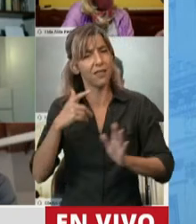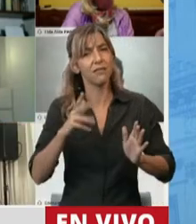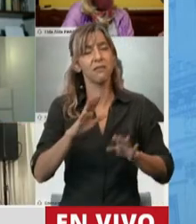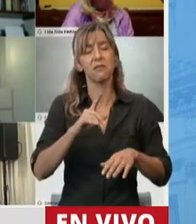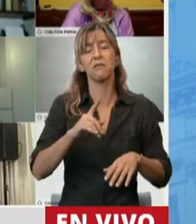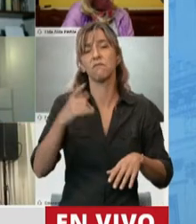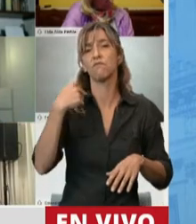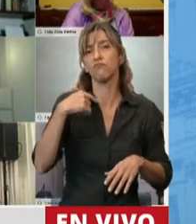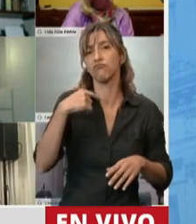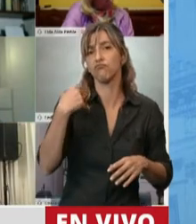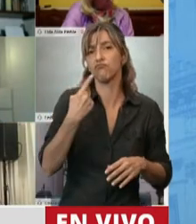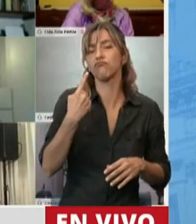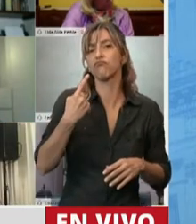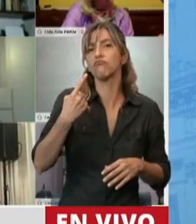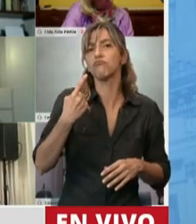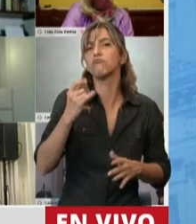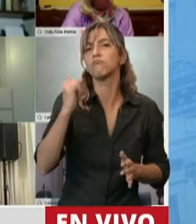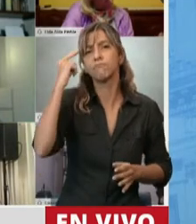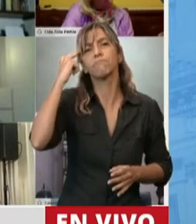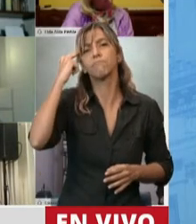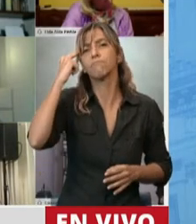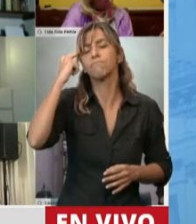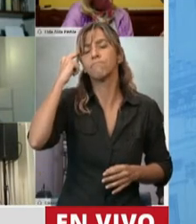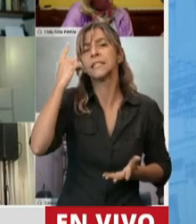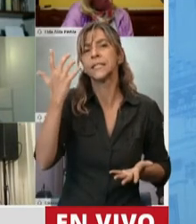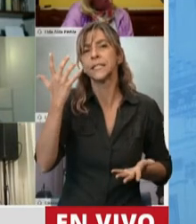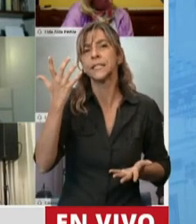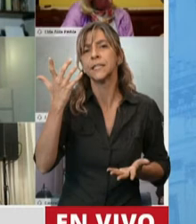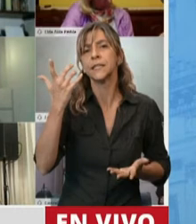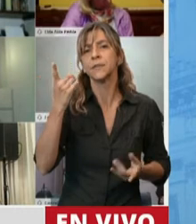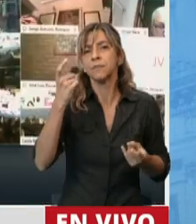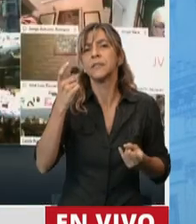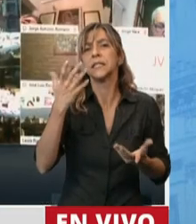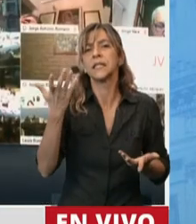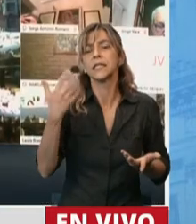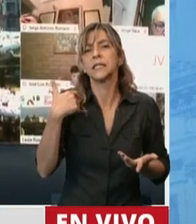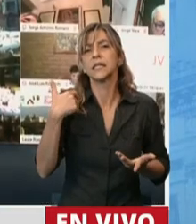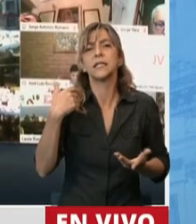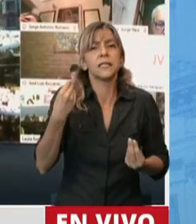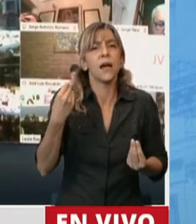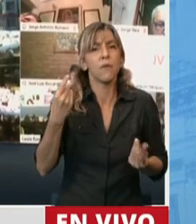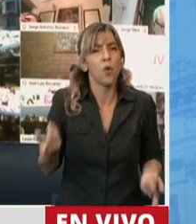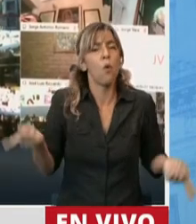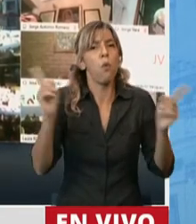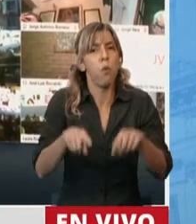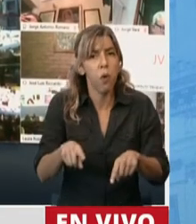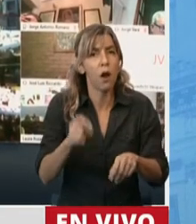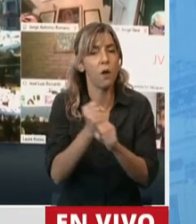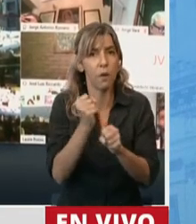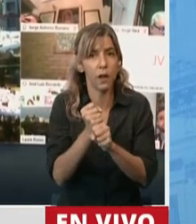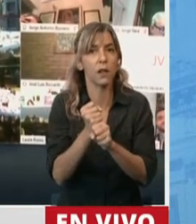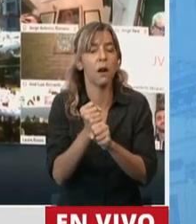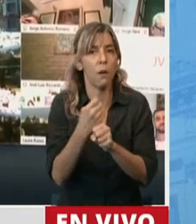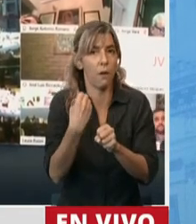consideramos que se había roto la manera en veníamos trabajando en la